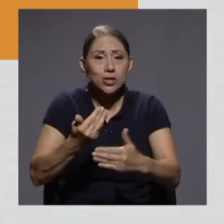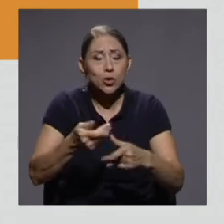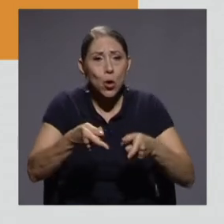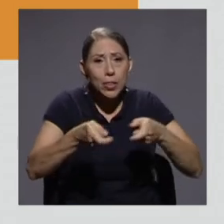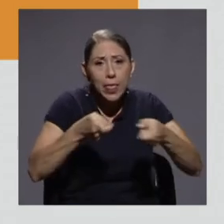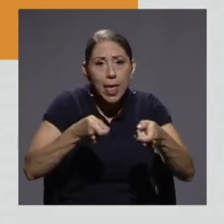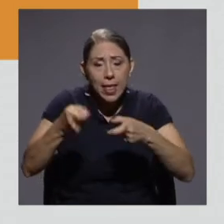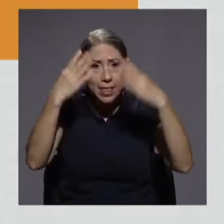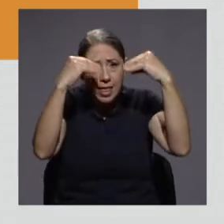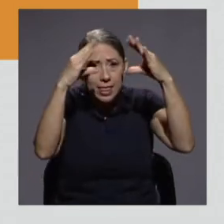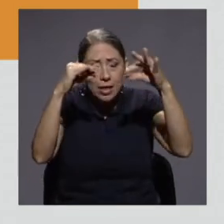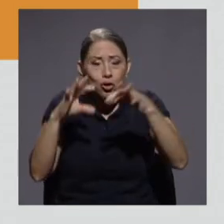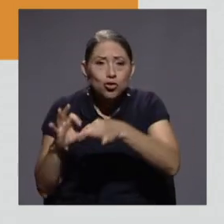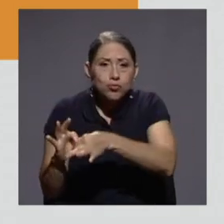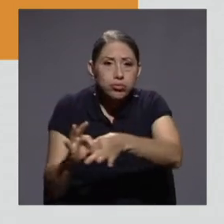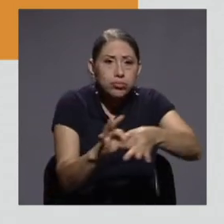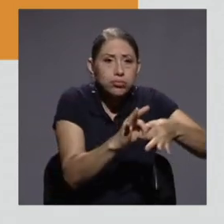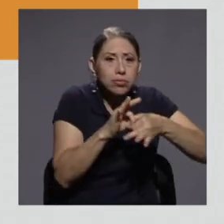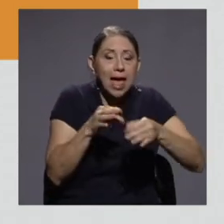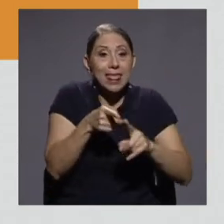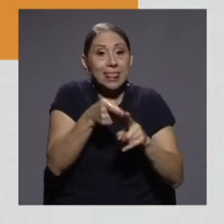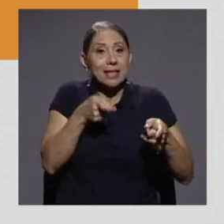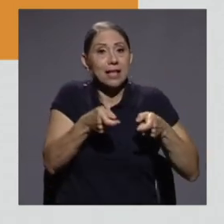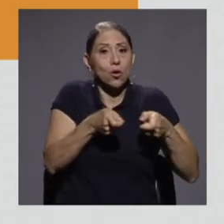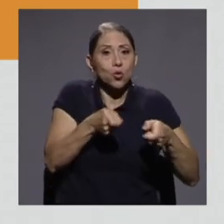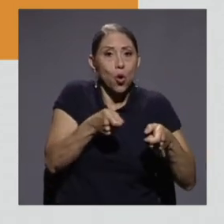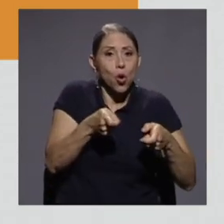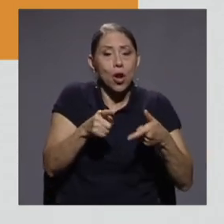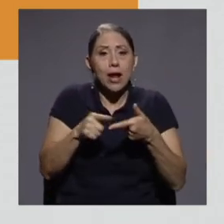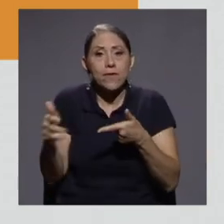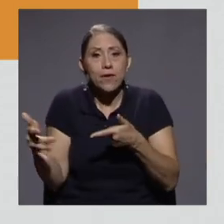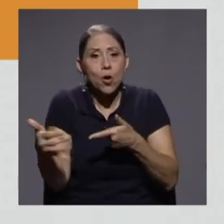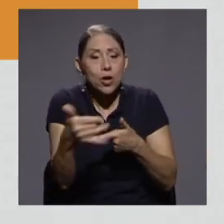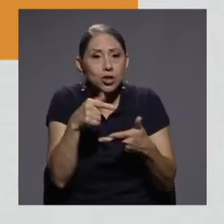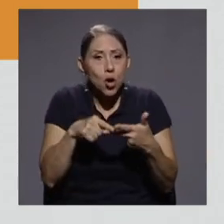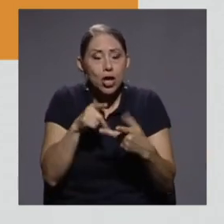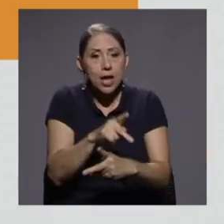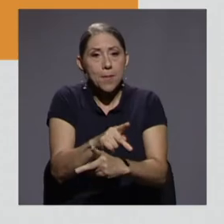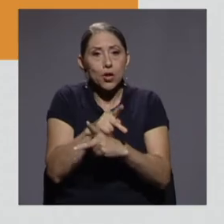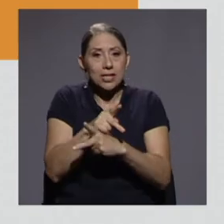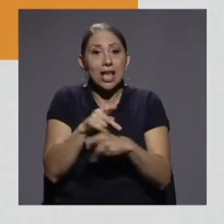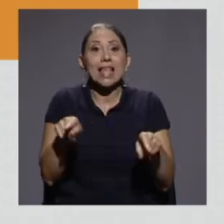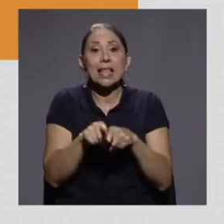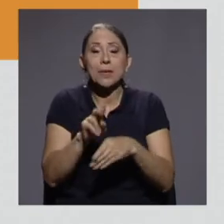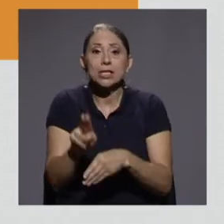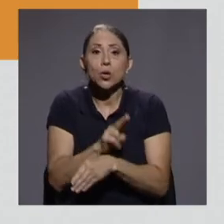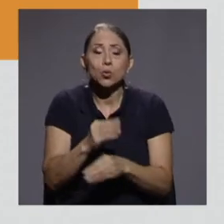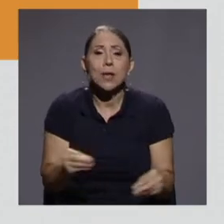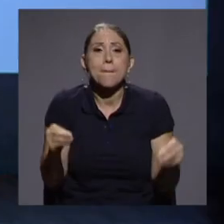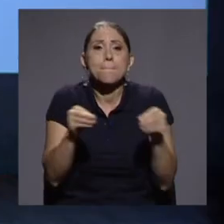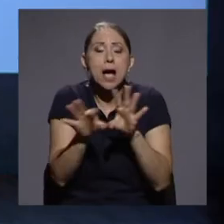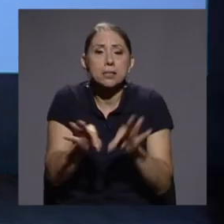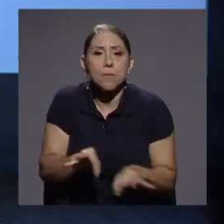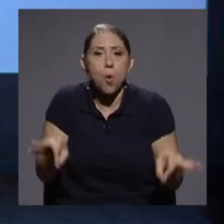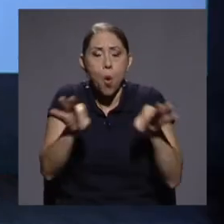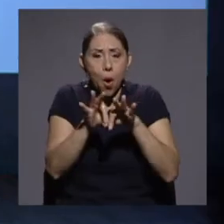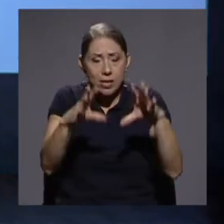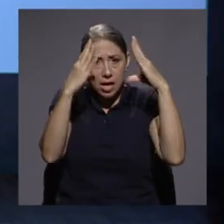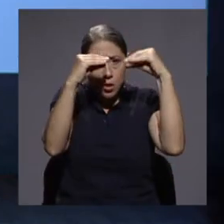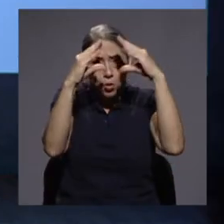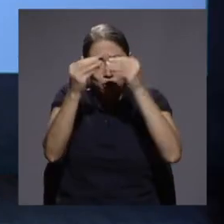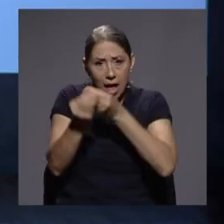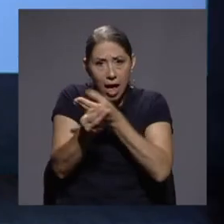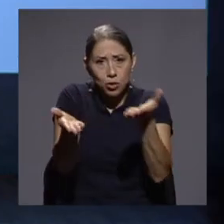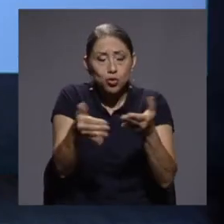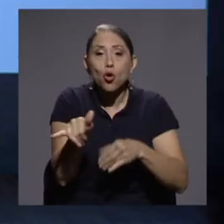control, desde la recolección, desde la protección y el incremento en el uso del valor de los datos como un activo